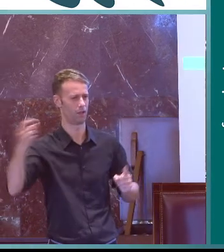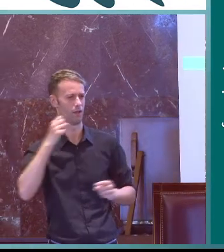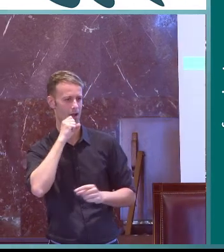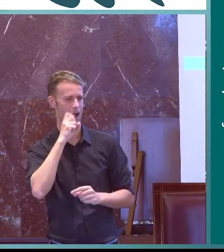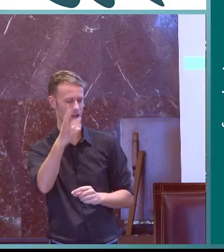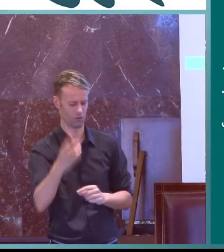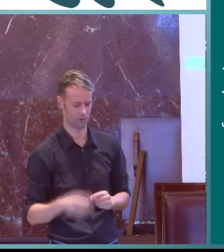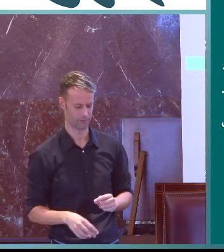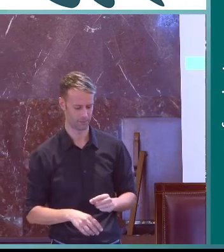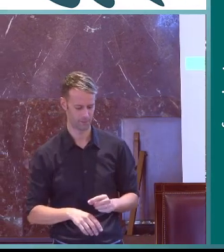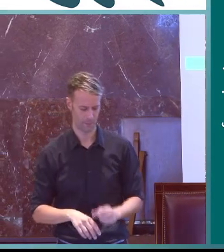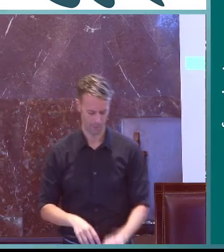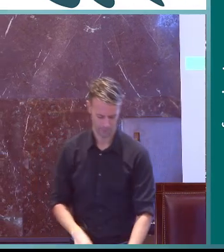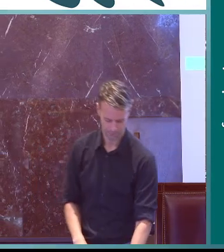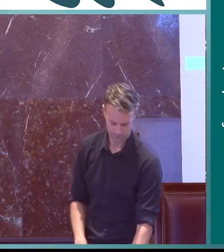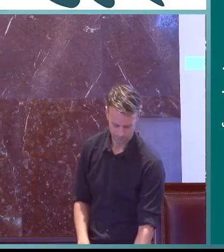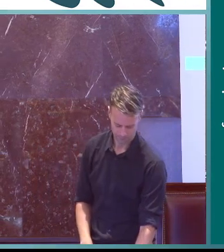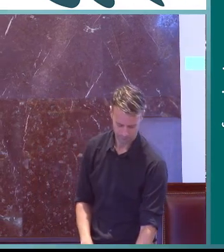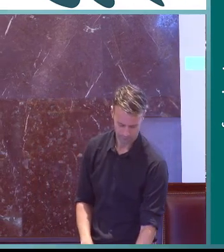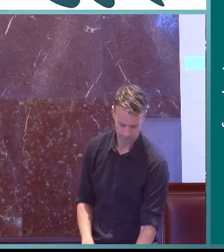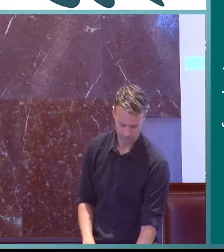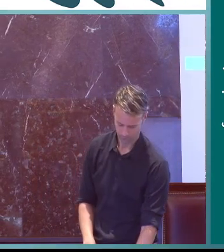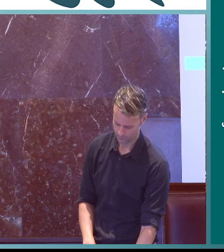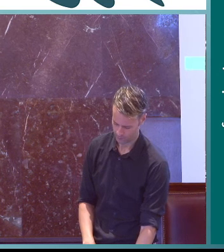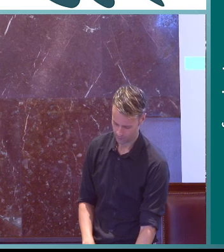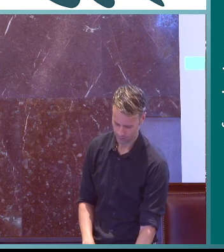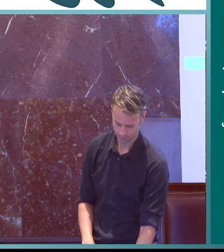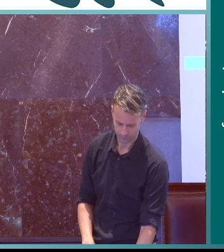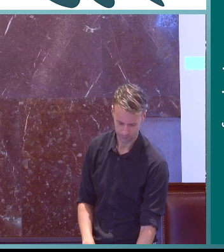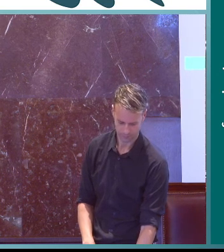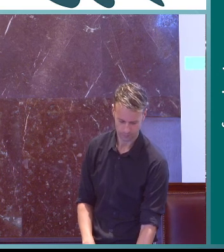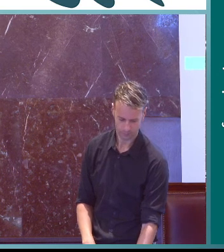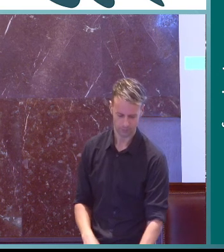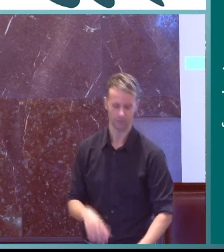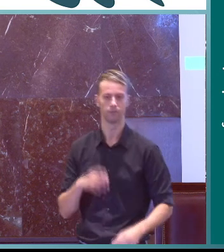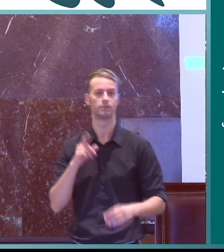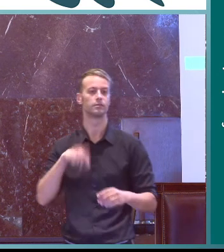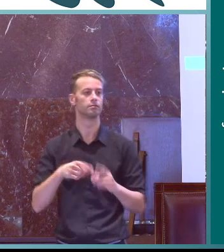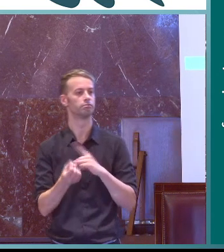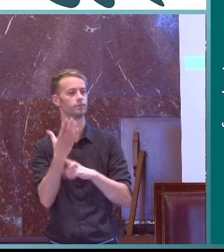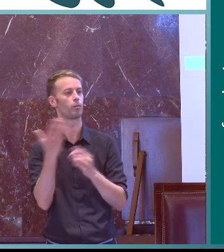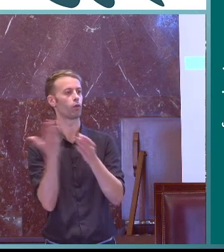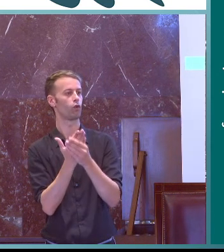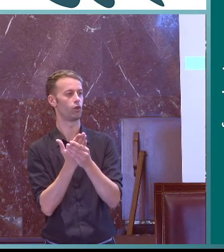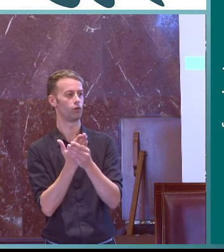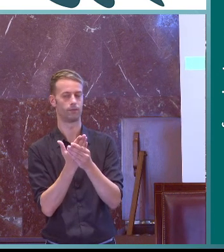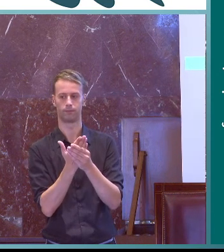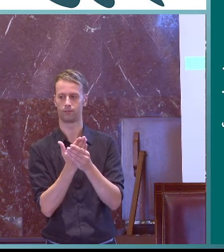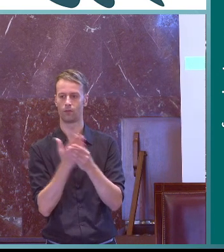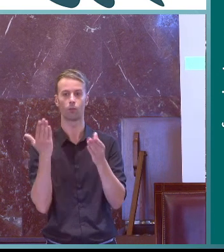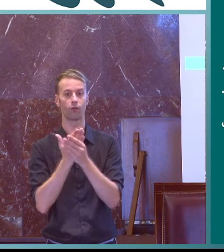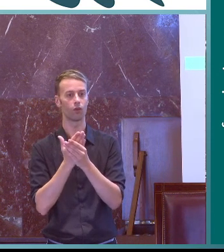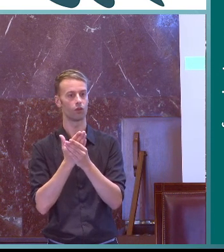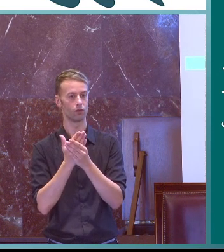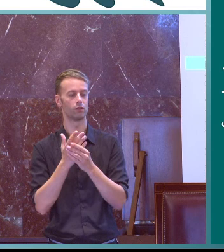anualmente vemos que va avanzando todos esos materiales y se van se van concretando en seguir investigando y seguir creando esos